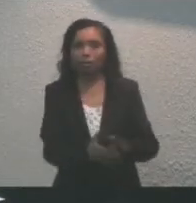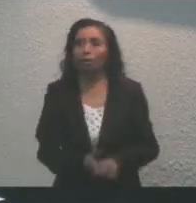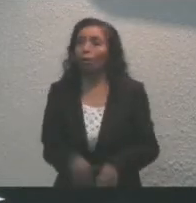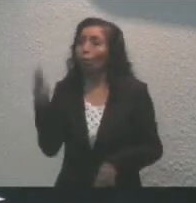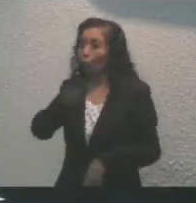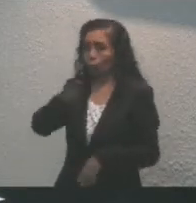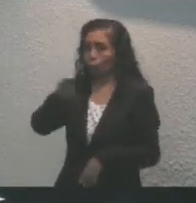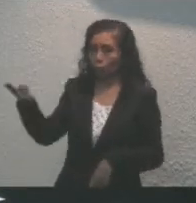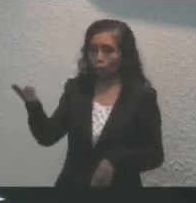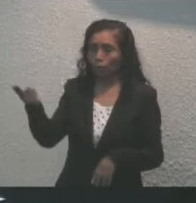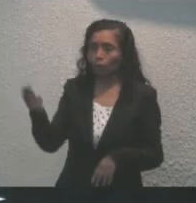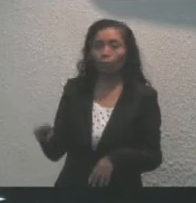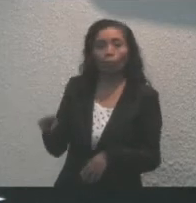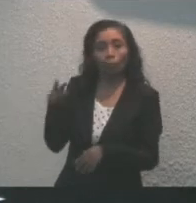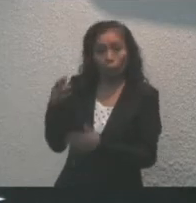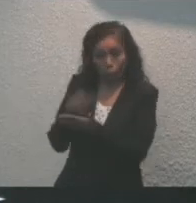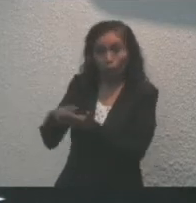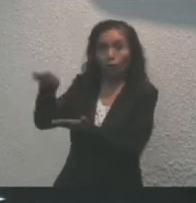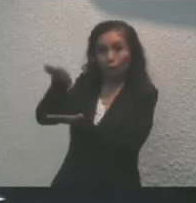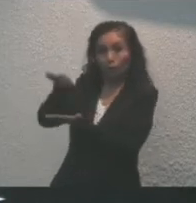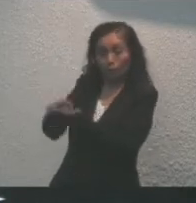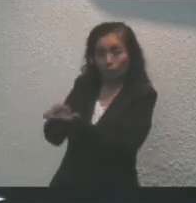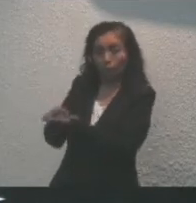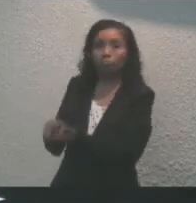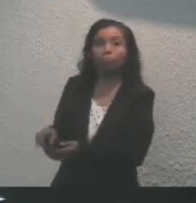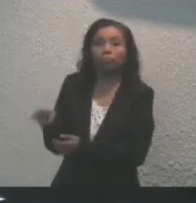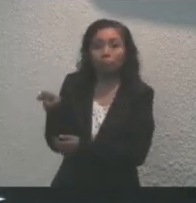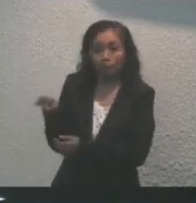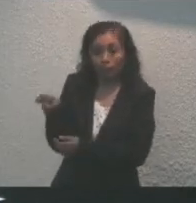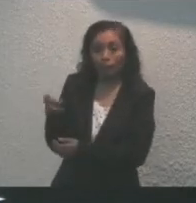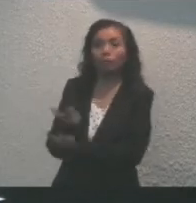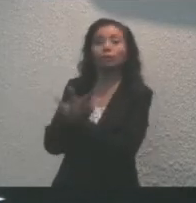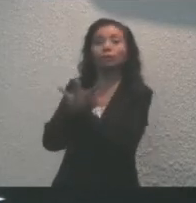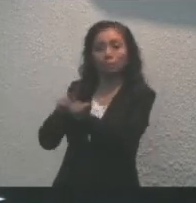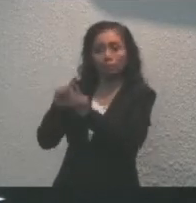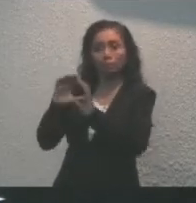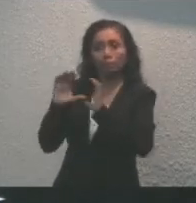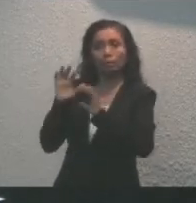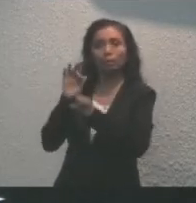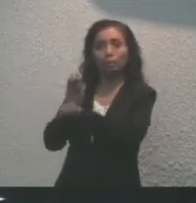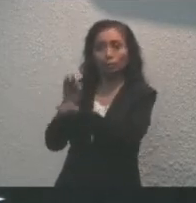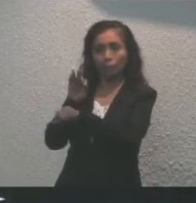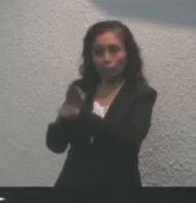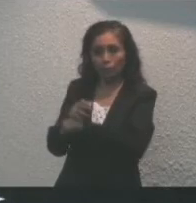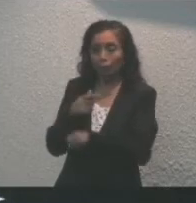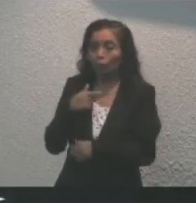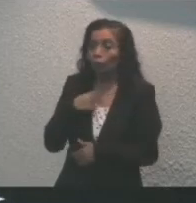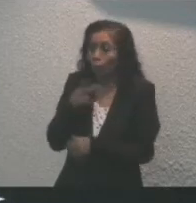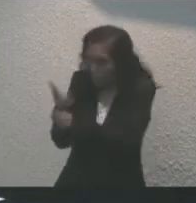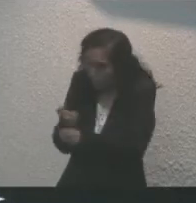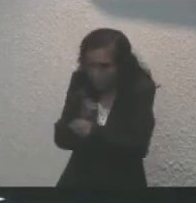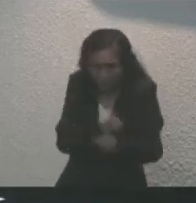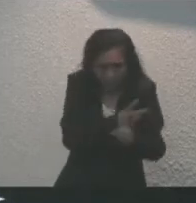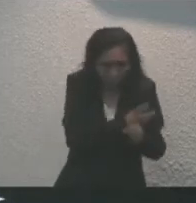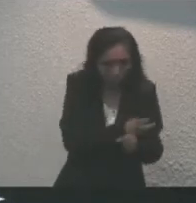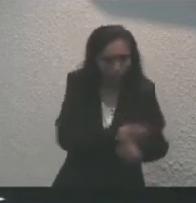Ustedes son verdaderos defensores de la ley y de las libertades. Yo les exhorto a seguir